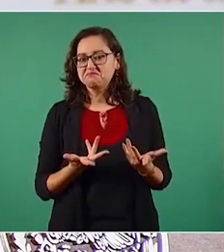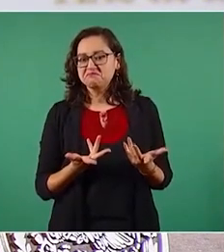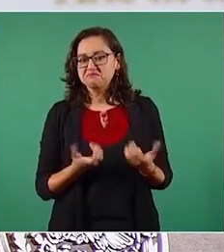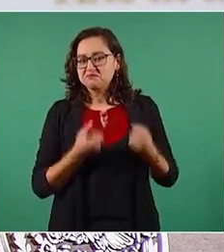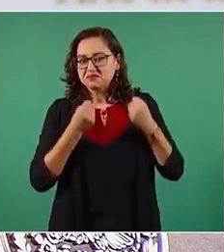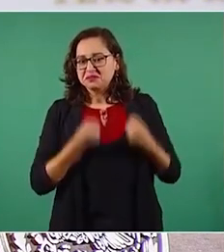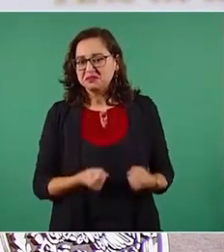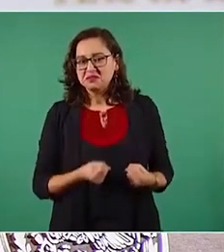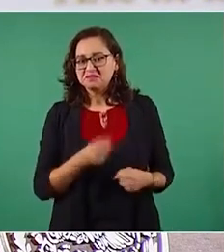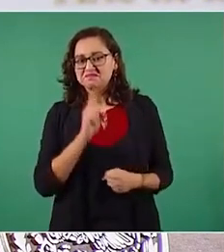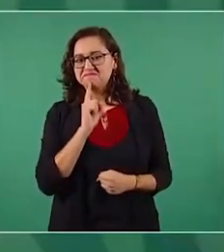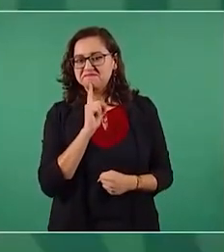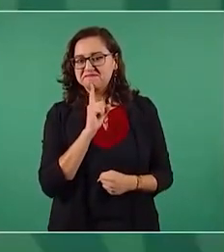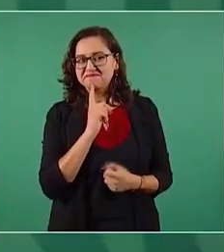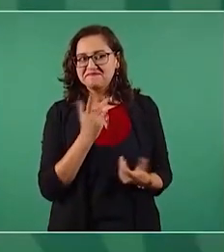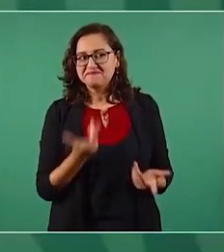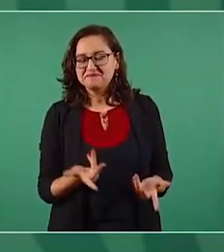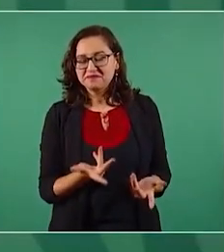con los de arriba